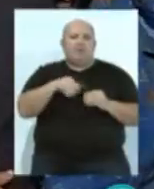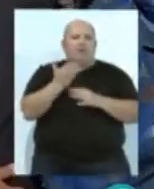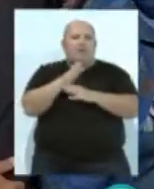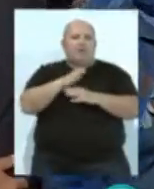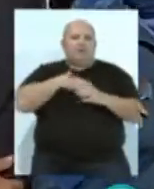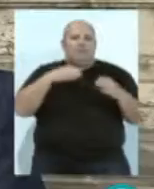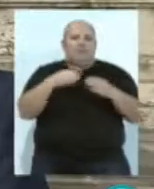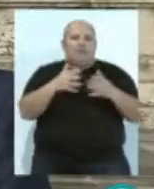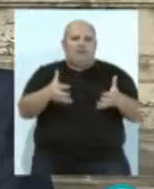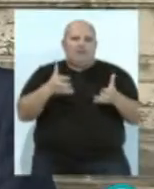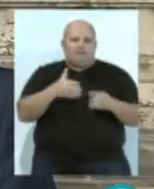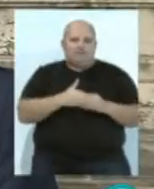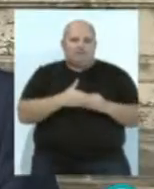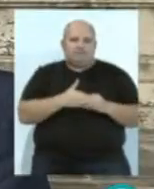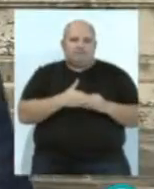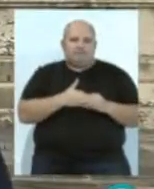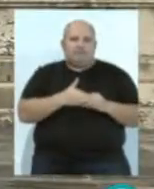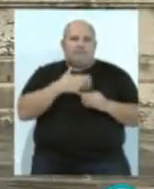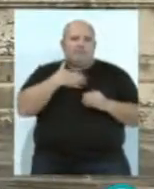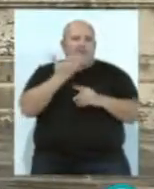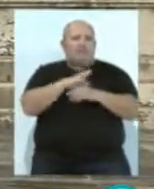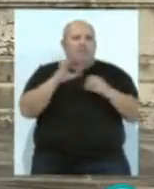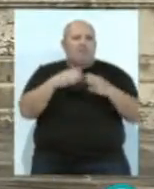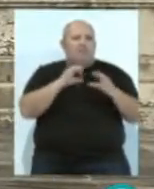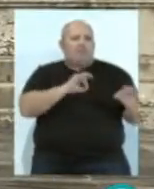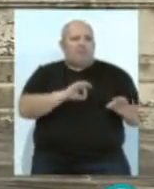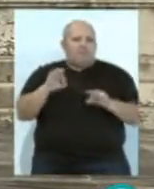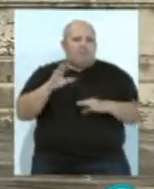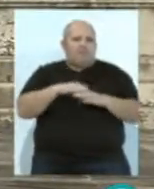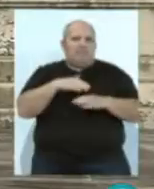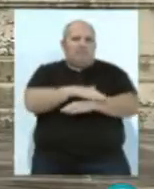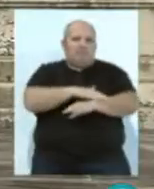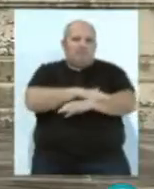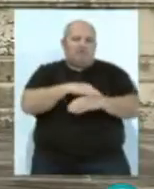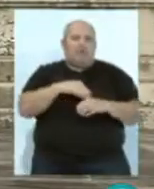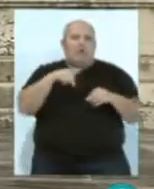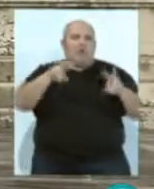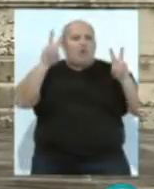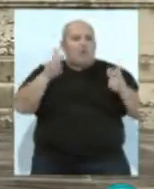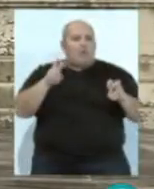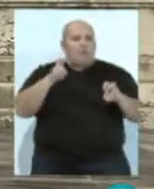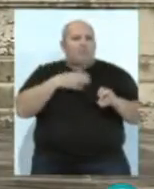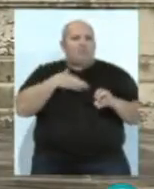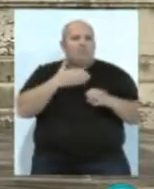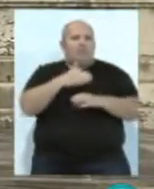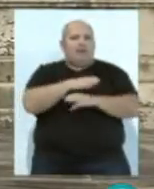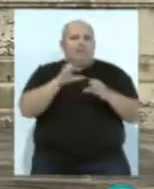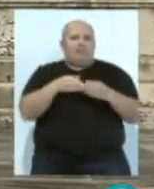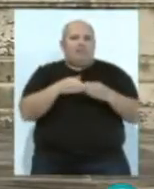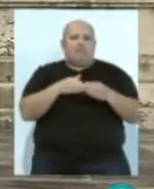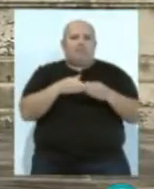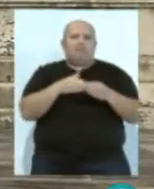presentamos un equipo ganador, hoy presentamos un equipo preparado para gobernar, hoy presentamos un equipo